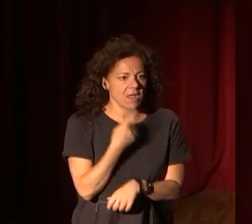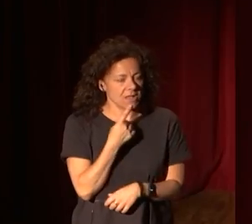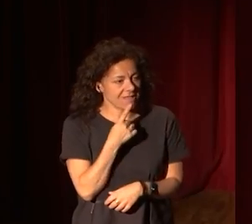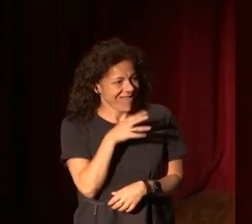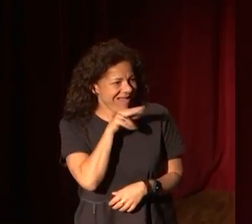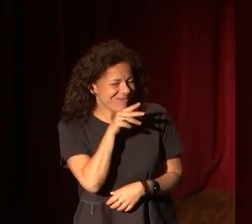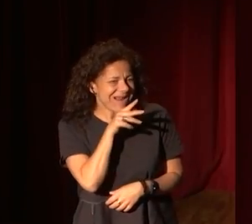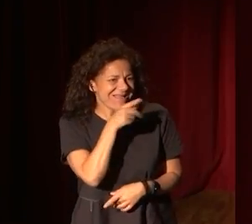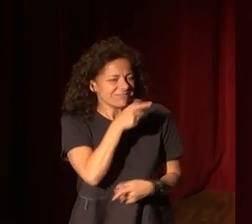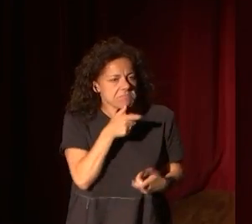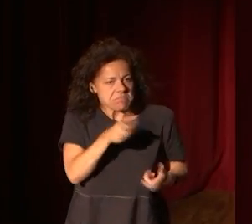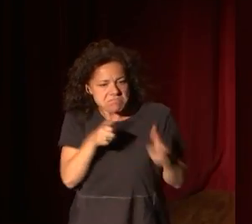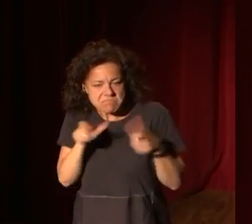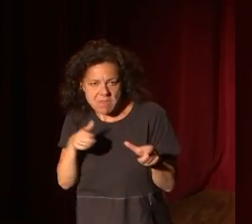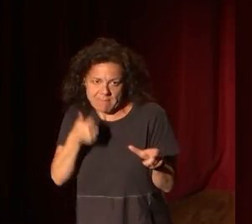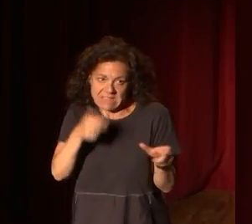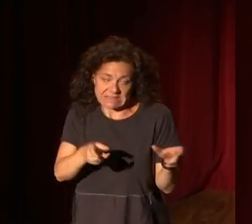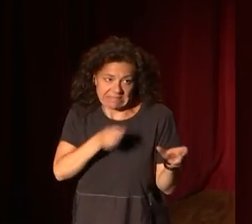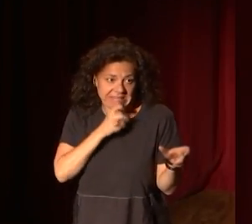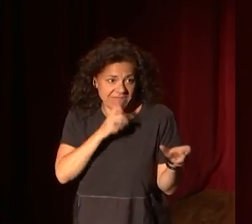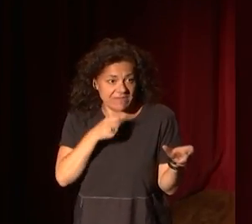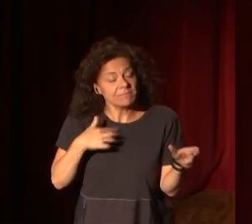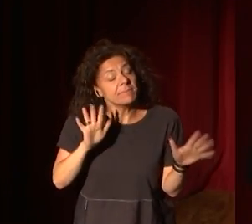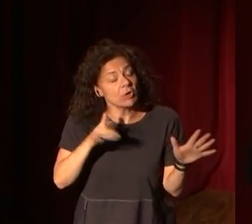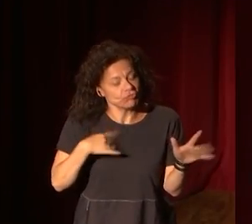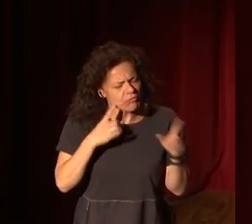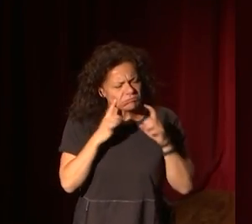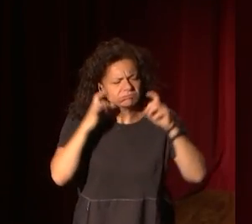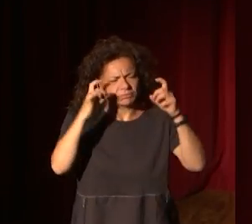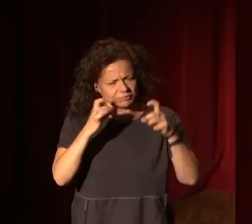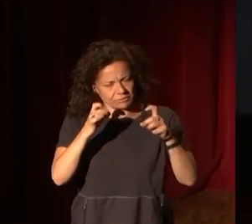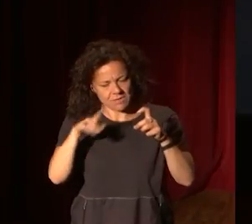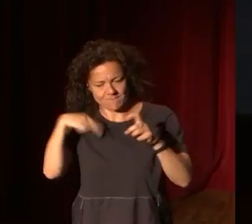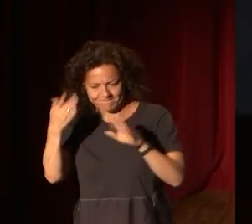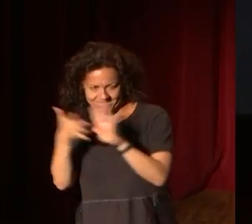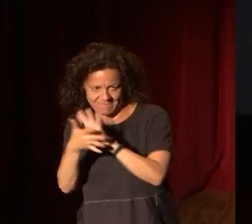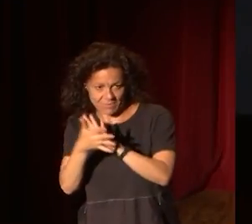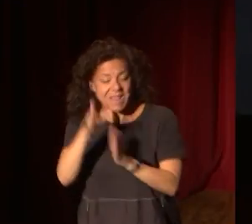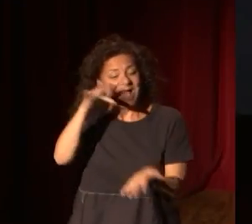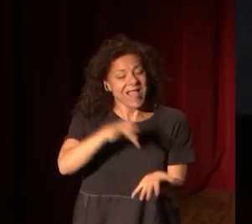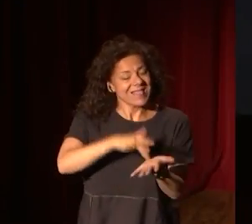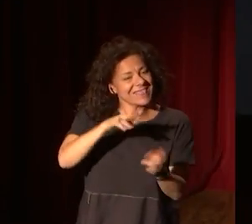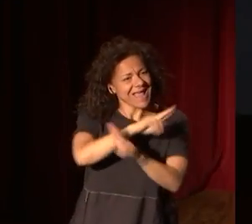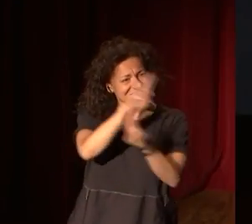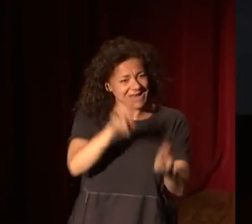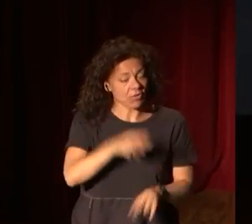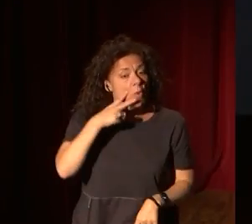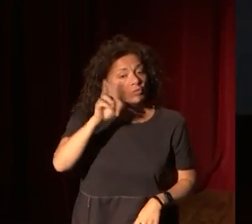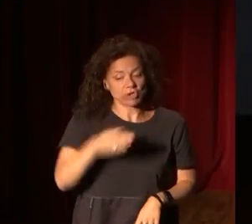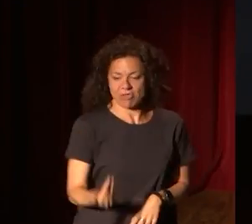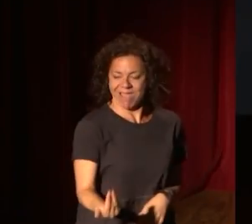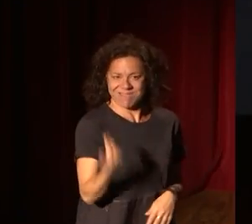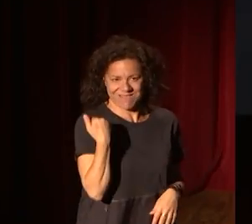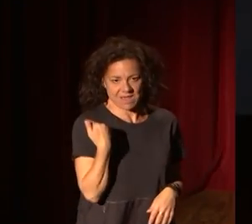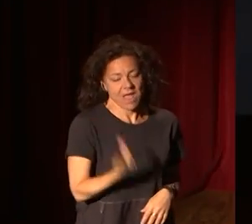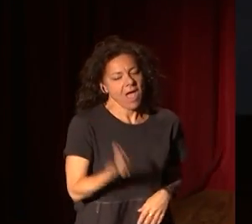era un poco más complejo y lo intentaré, pero lo haré luego. El Día Internacional de los Museos fue ayer. Ayer abrimos las